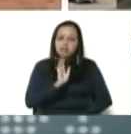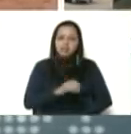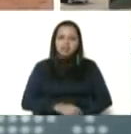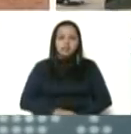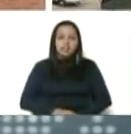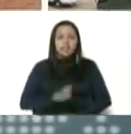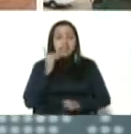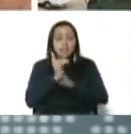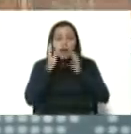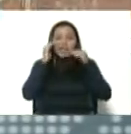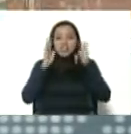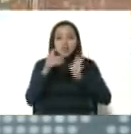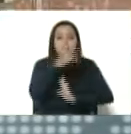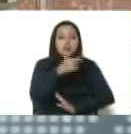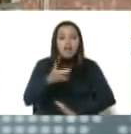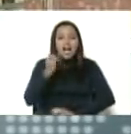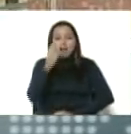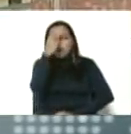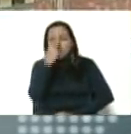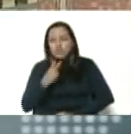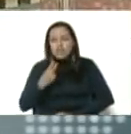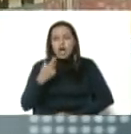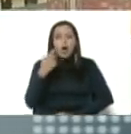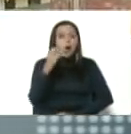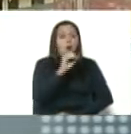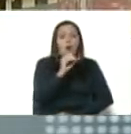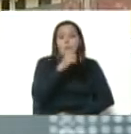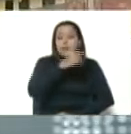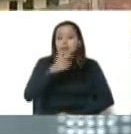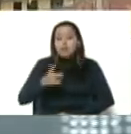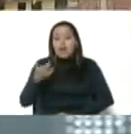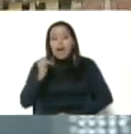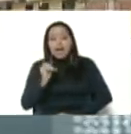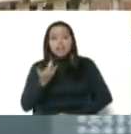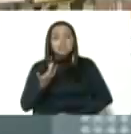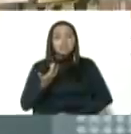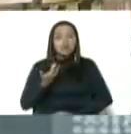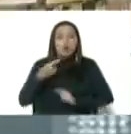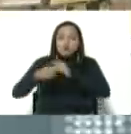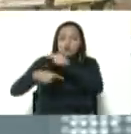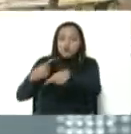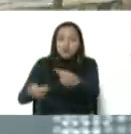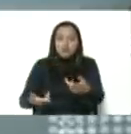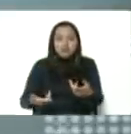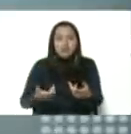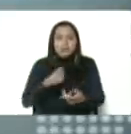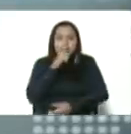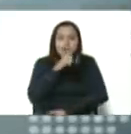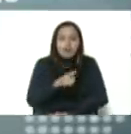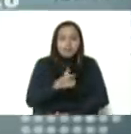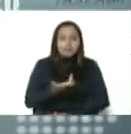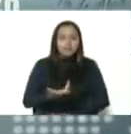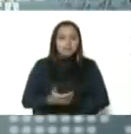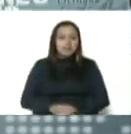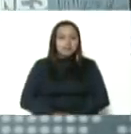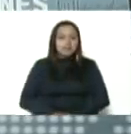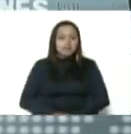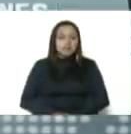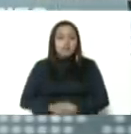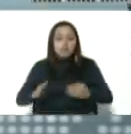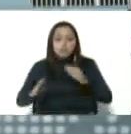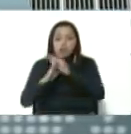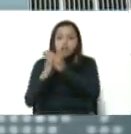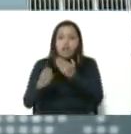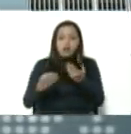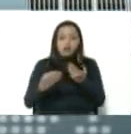producto de estas sanciones y la caída brusca de